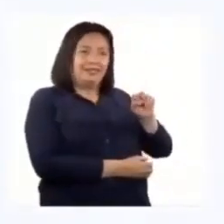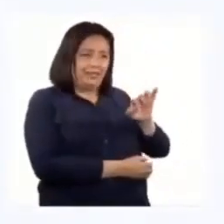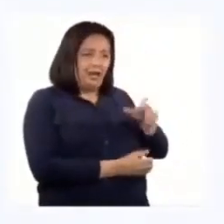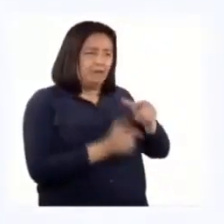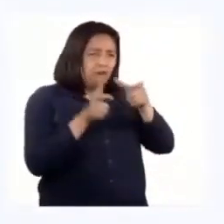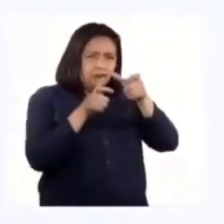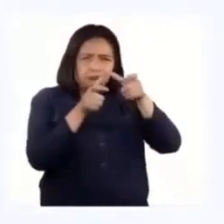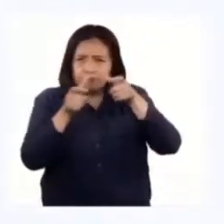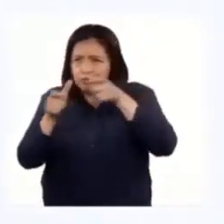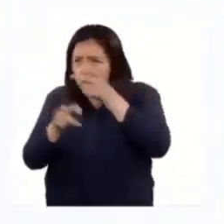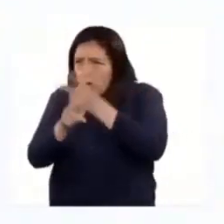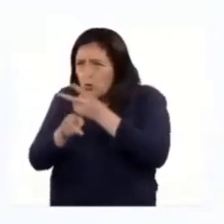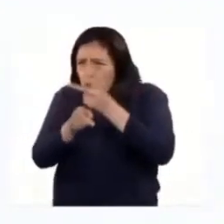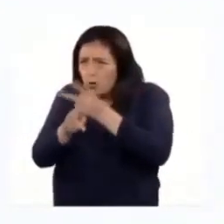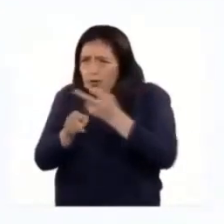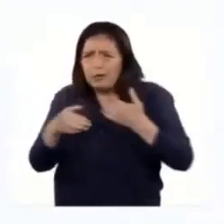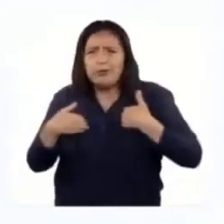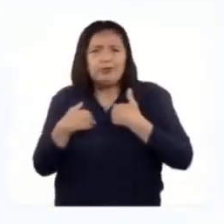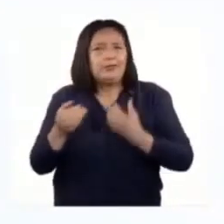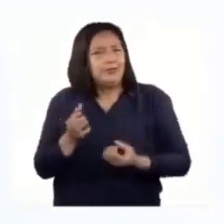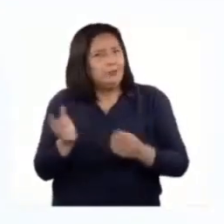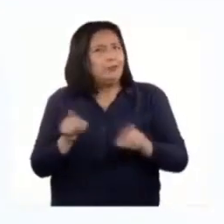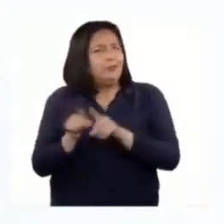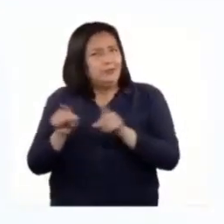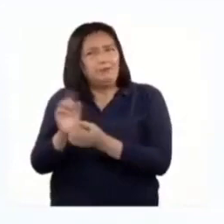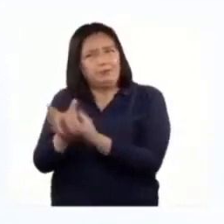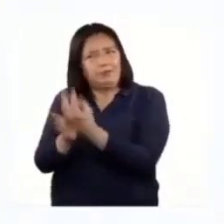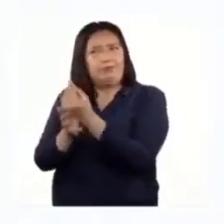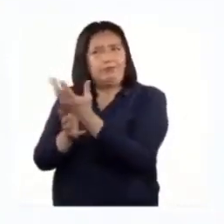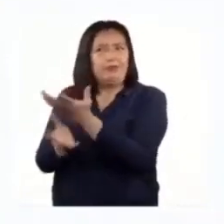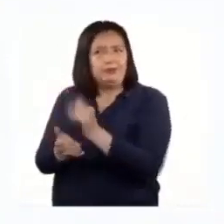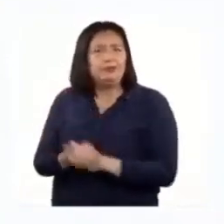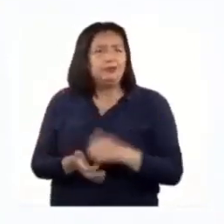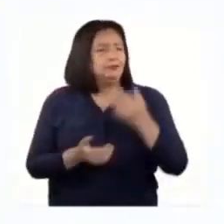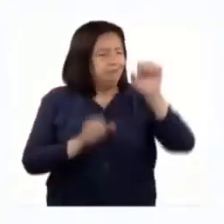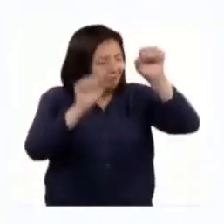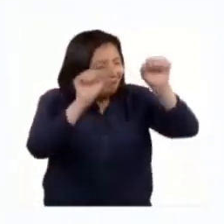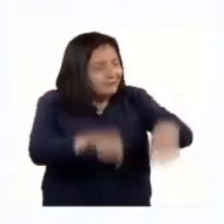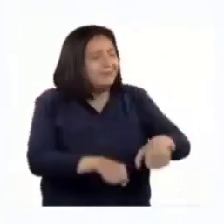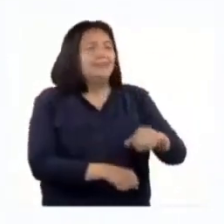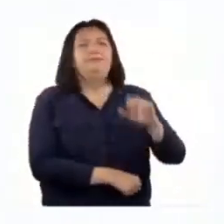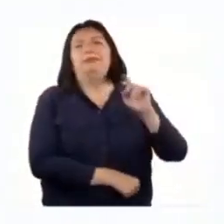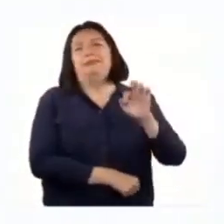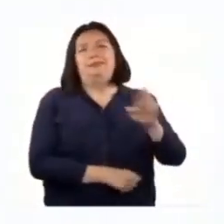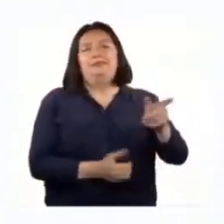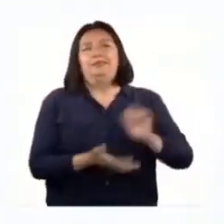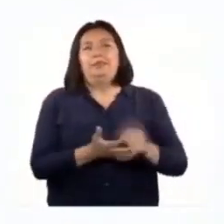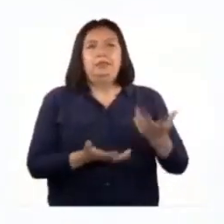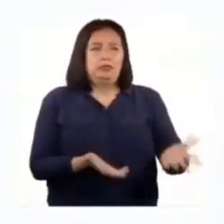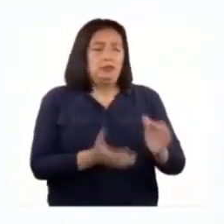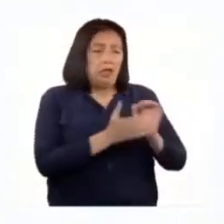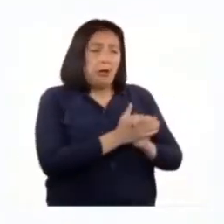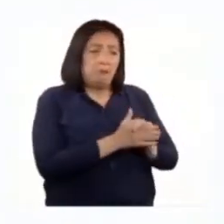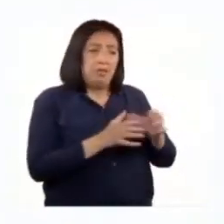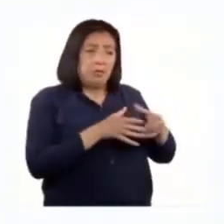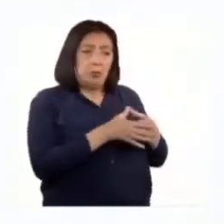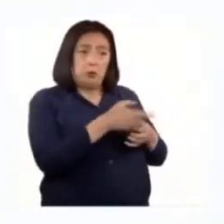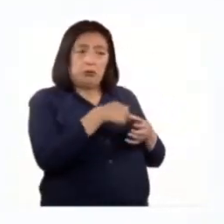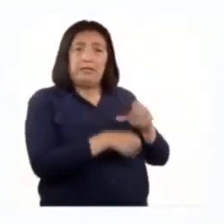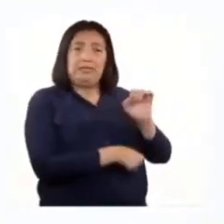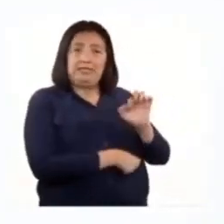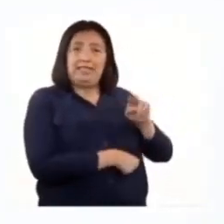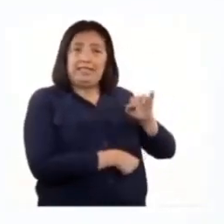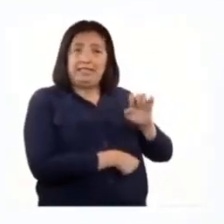que velan por la conservación de las especies animales y también nuestra flora. B. Así es, Patricia. Nuestros amigos de CERNAM